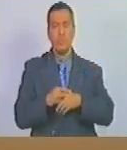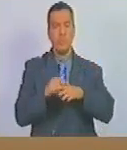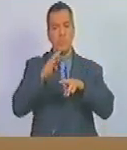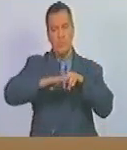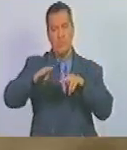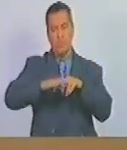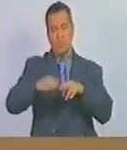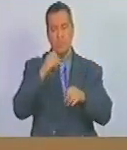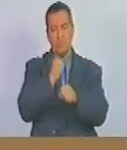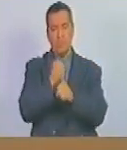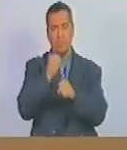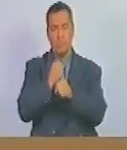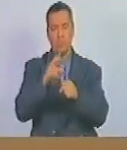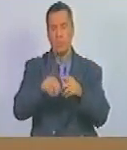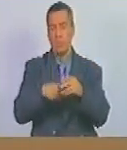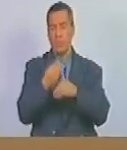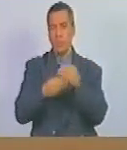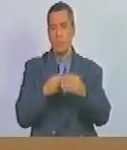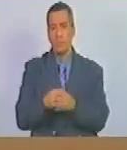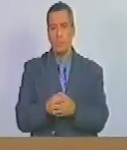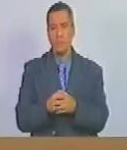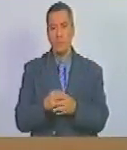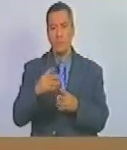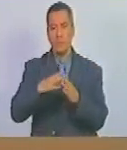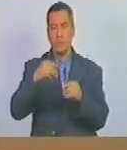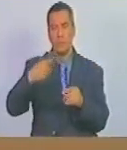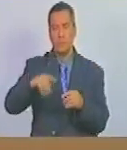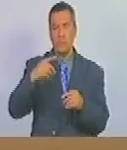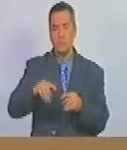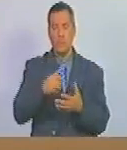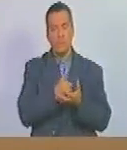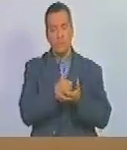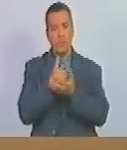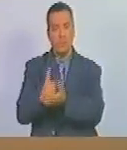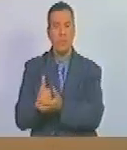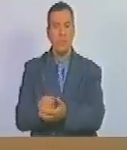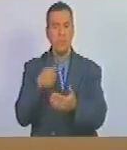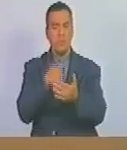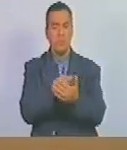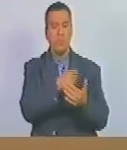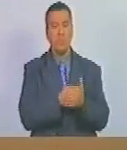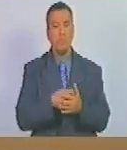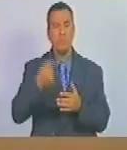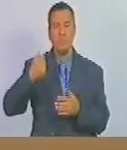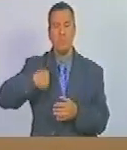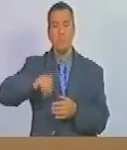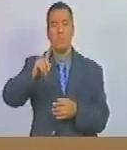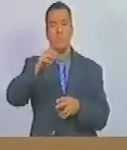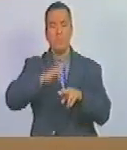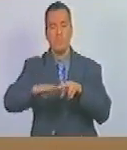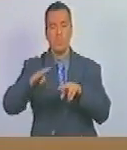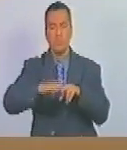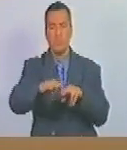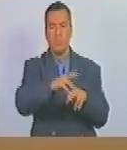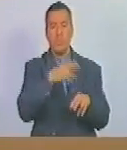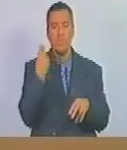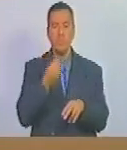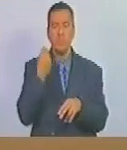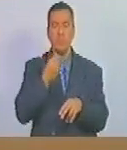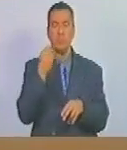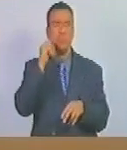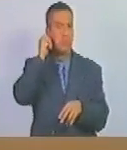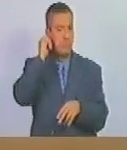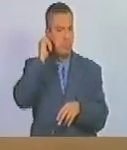mínima para el trabajo no coarta los derechos beneficios y remuneraciones que correspondan a las niñas niños y